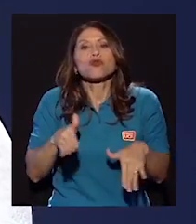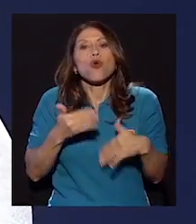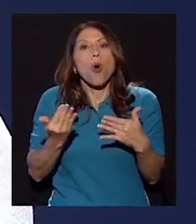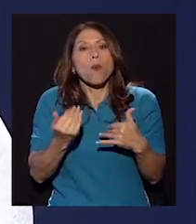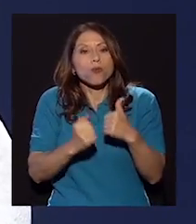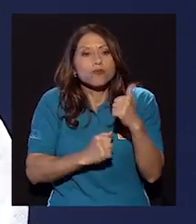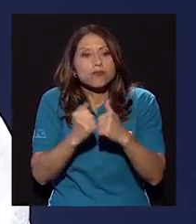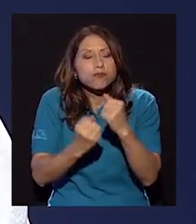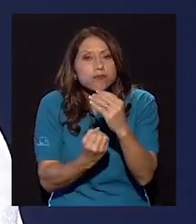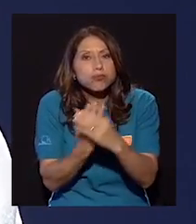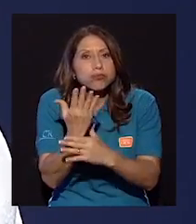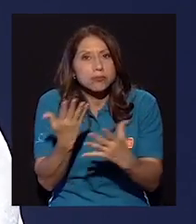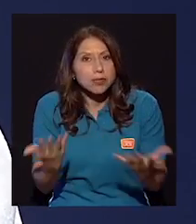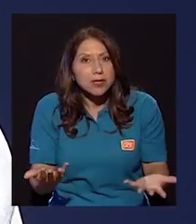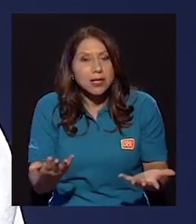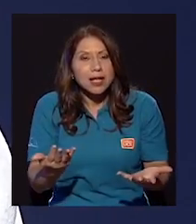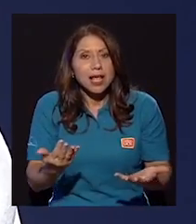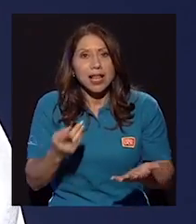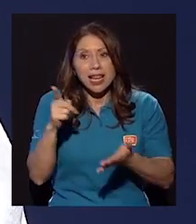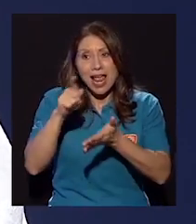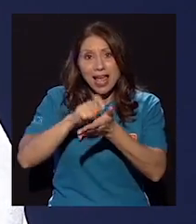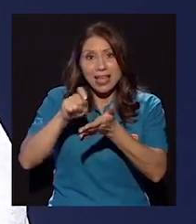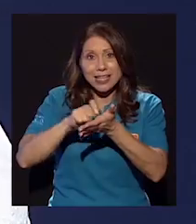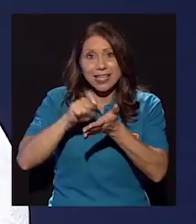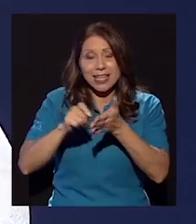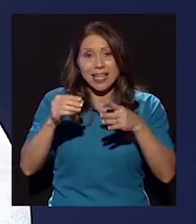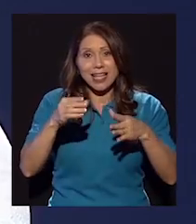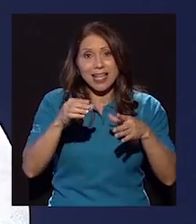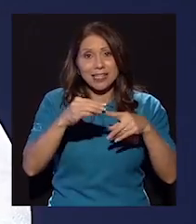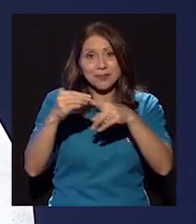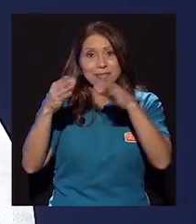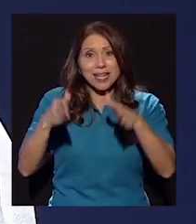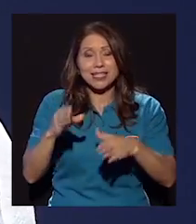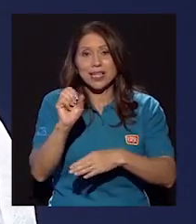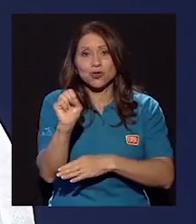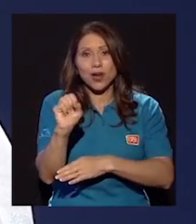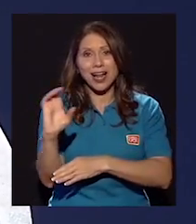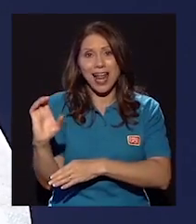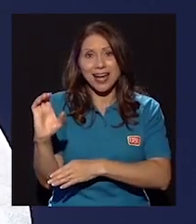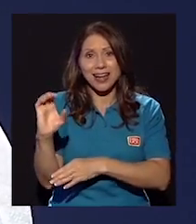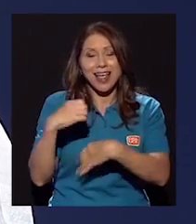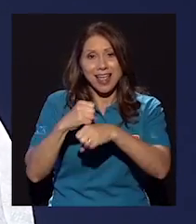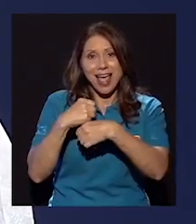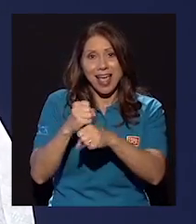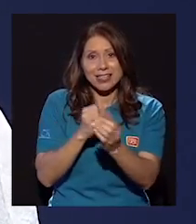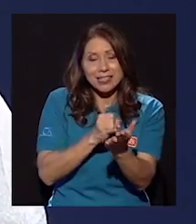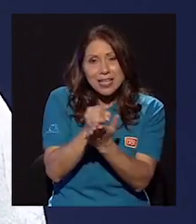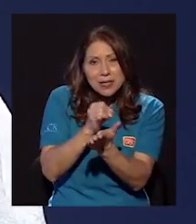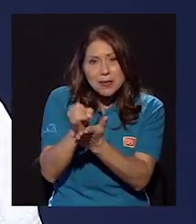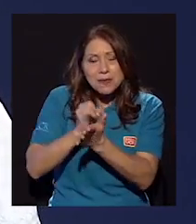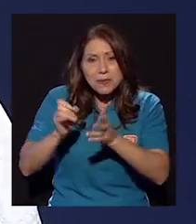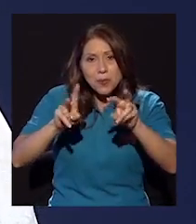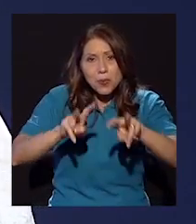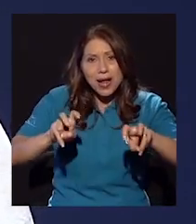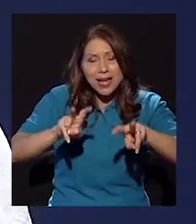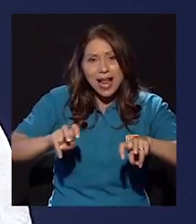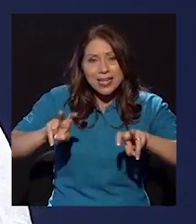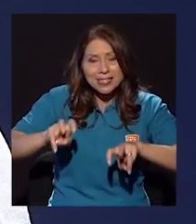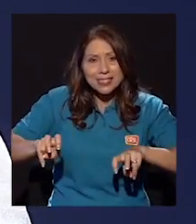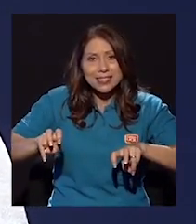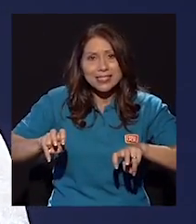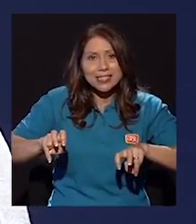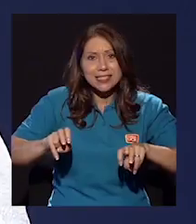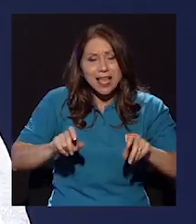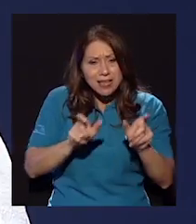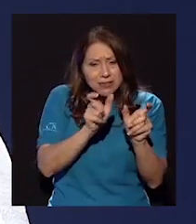manera. La musicóloga Susan McLary, que es quien empezó este tipo de trabajos, es la que hace un análisis sintáctico musical